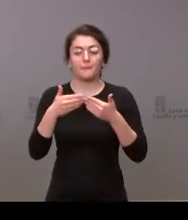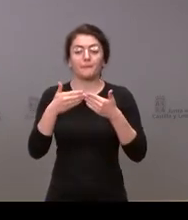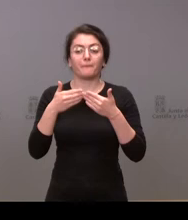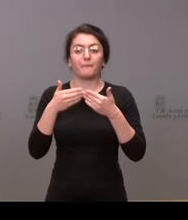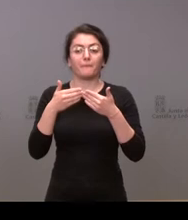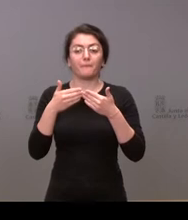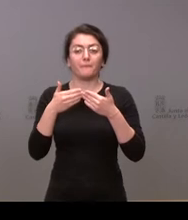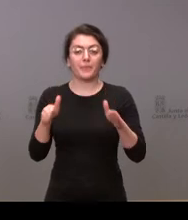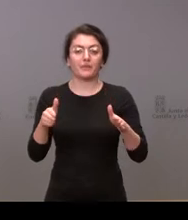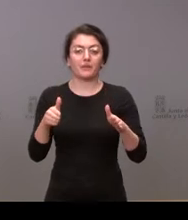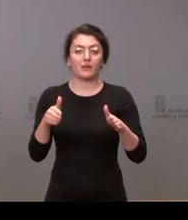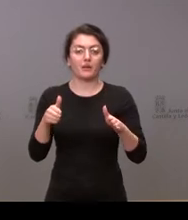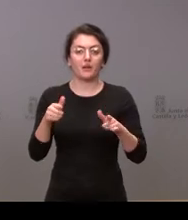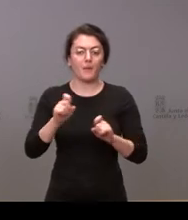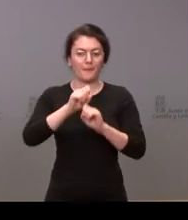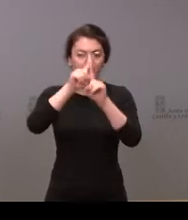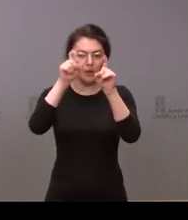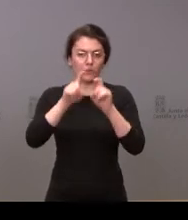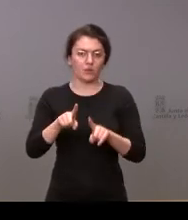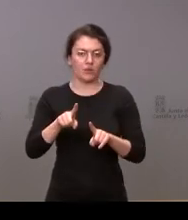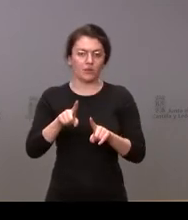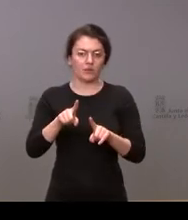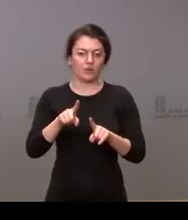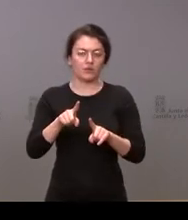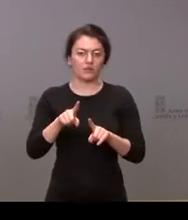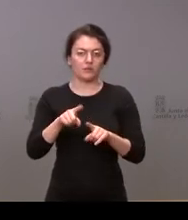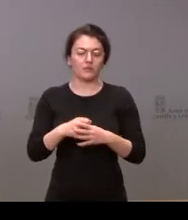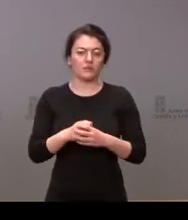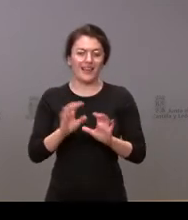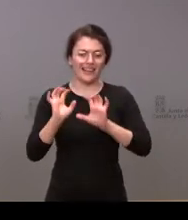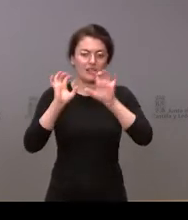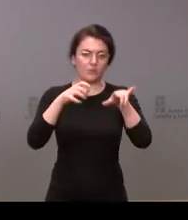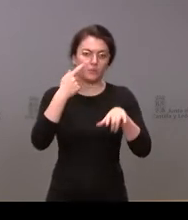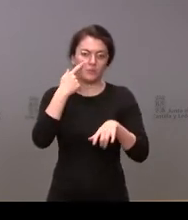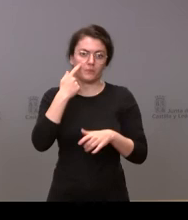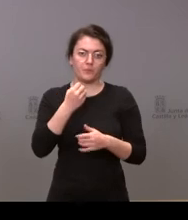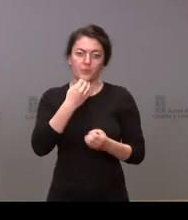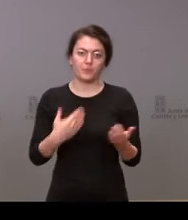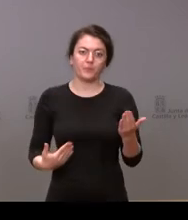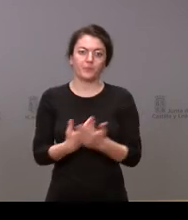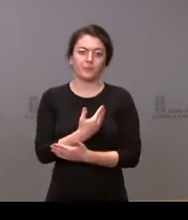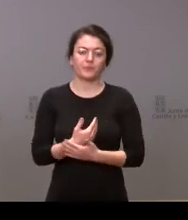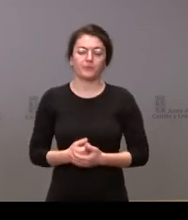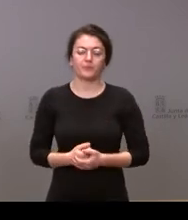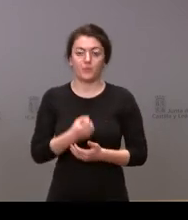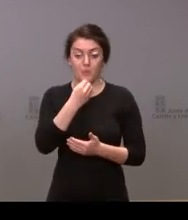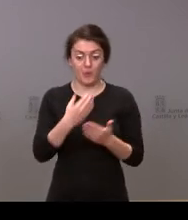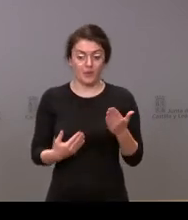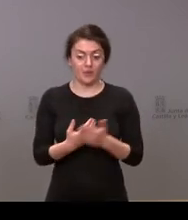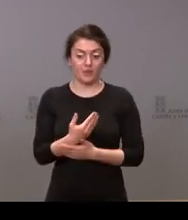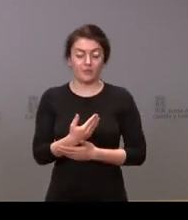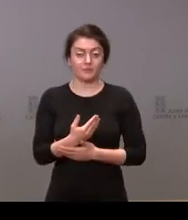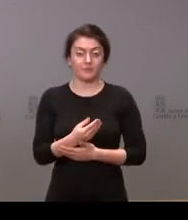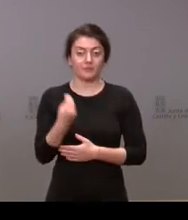con Elizabeth Alba de Ileón cuando quieras adelante buenos días hola buenos días portavoz simplemente por retomar la